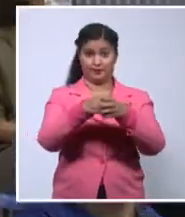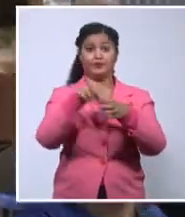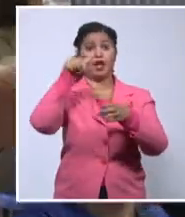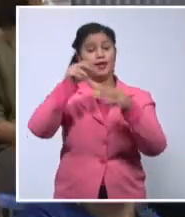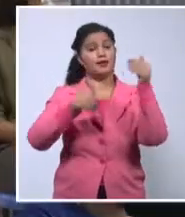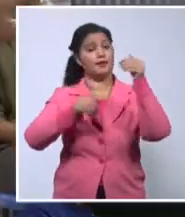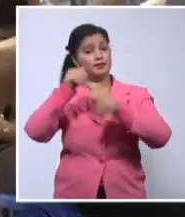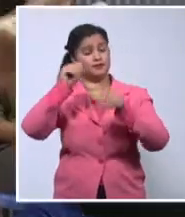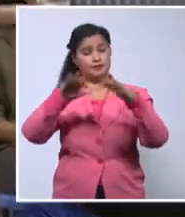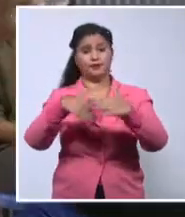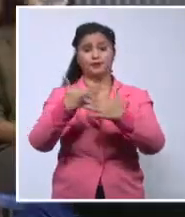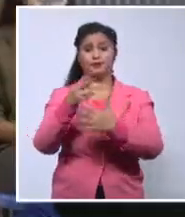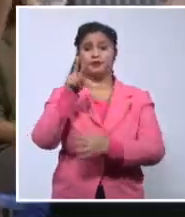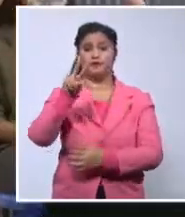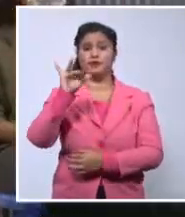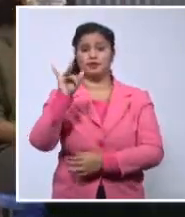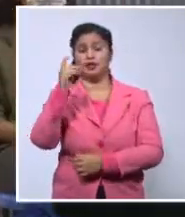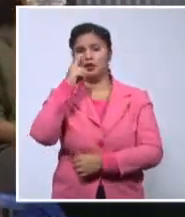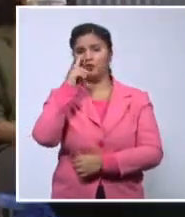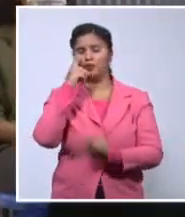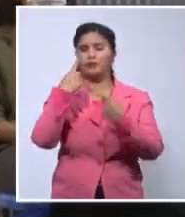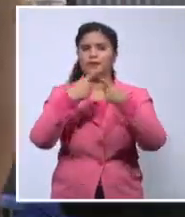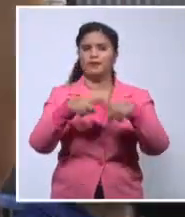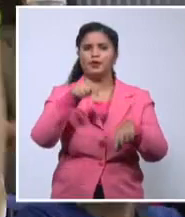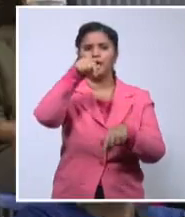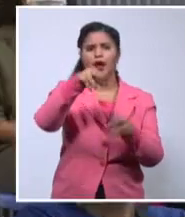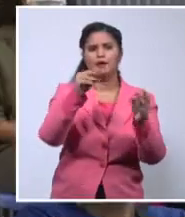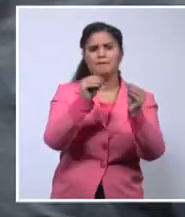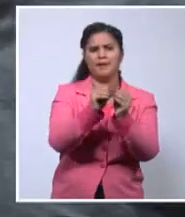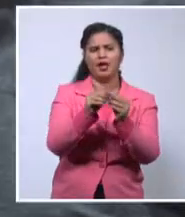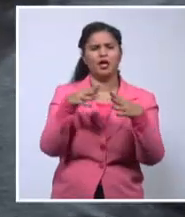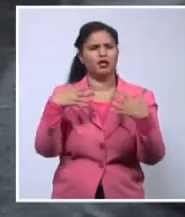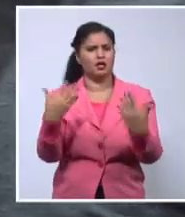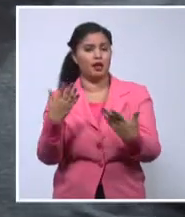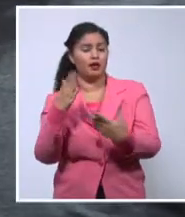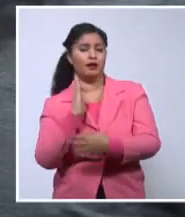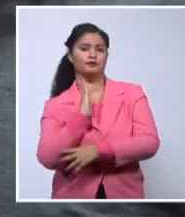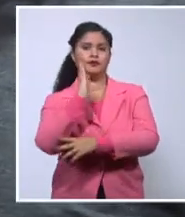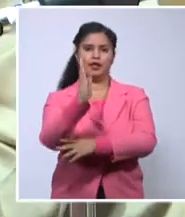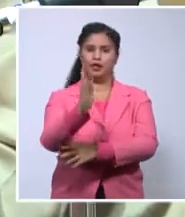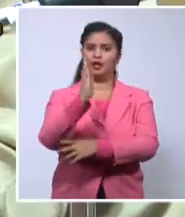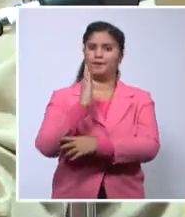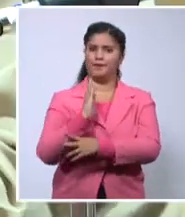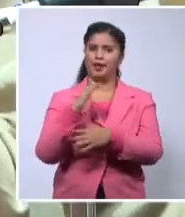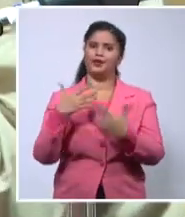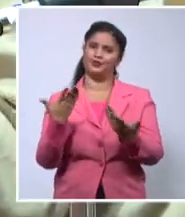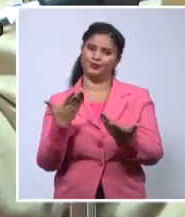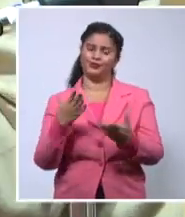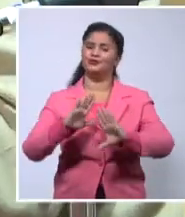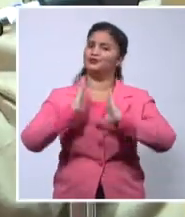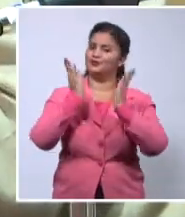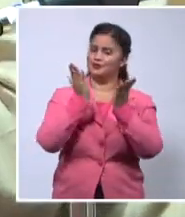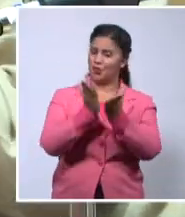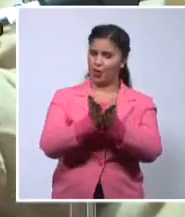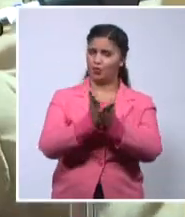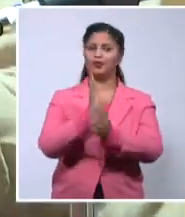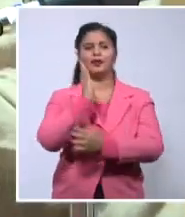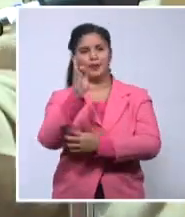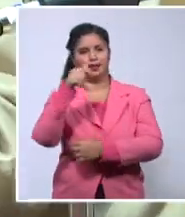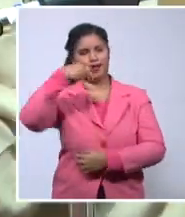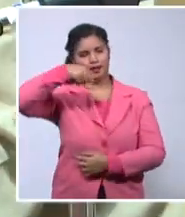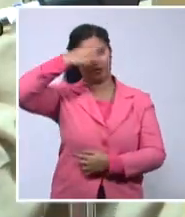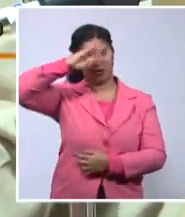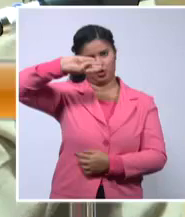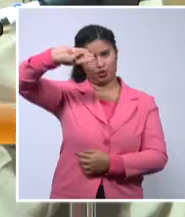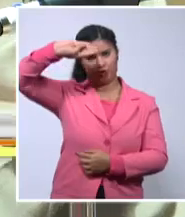de noviembre, pero todos con un punto innegociable en común, el apego a los principios de la revolución y la nación. La política cultural